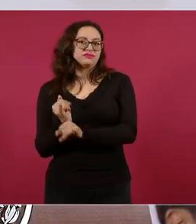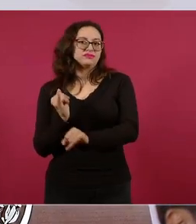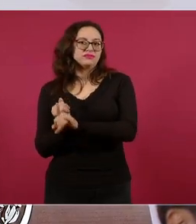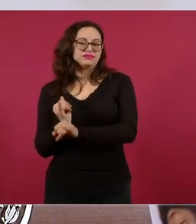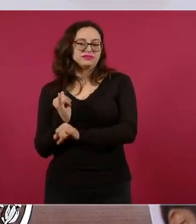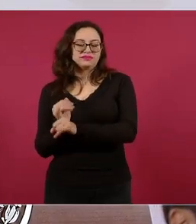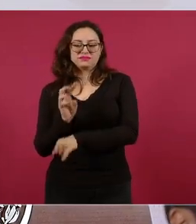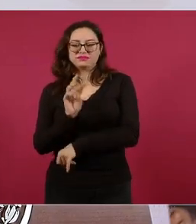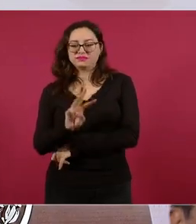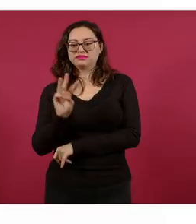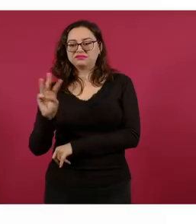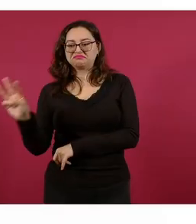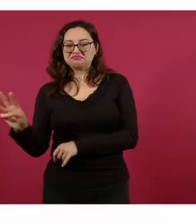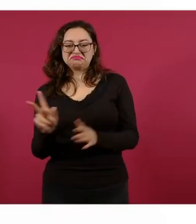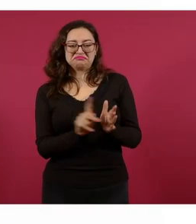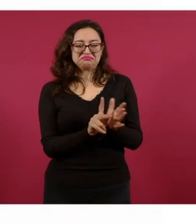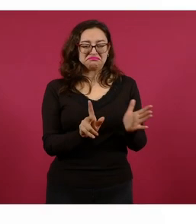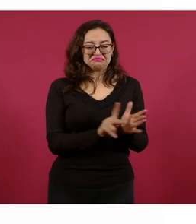que el impreso.